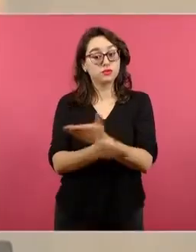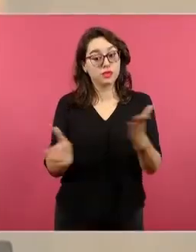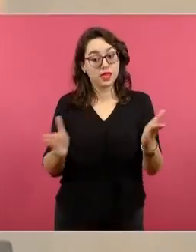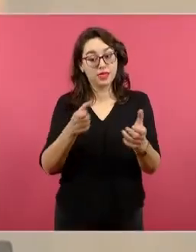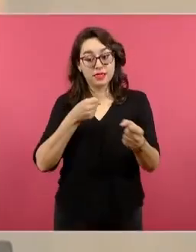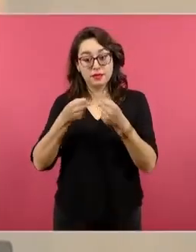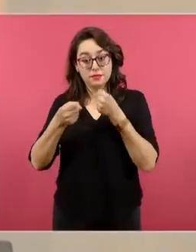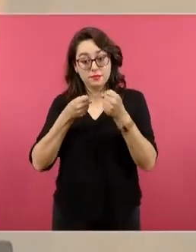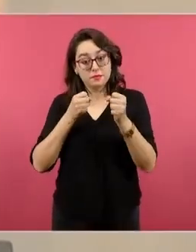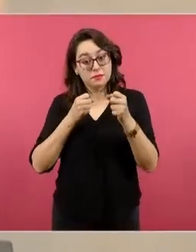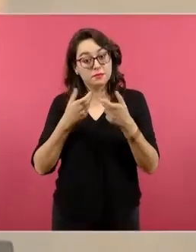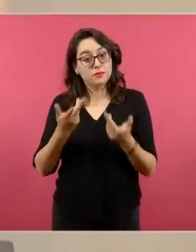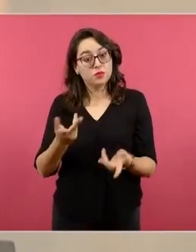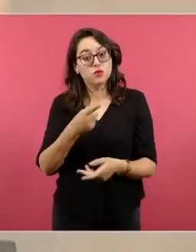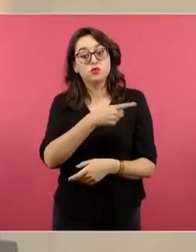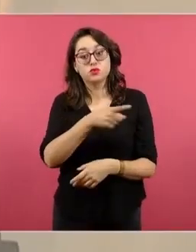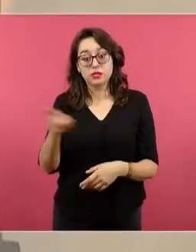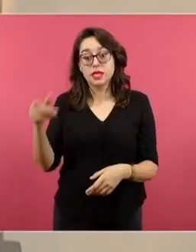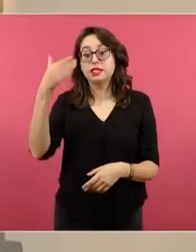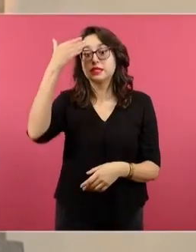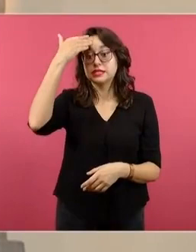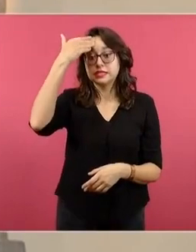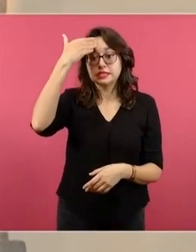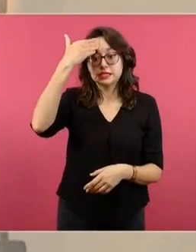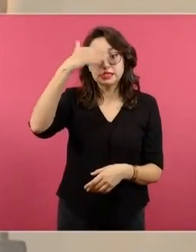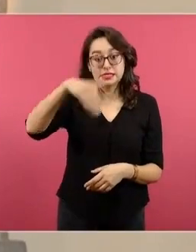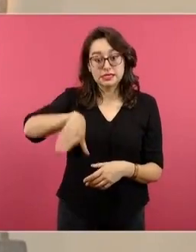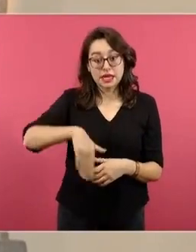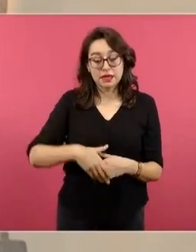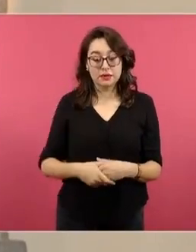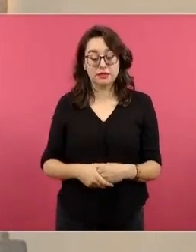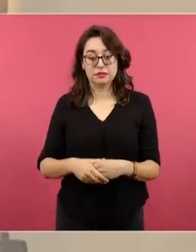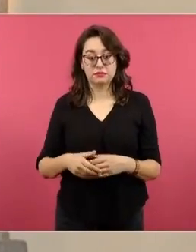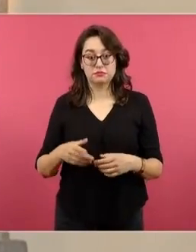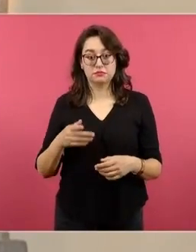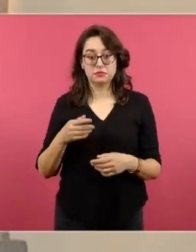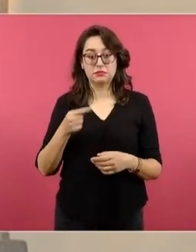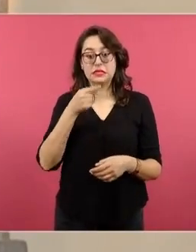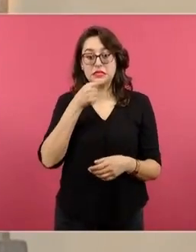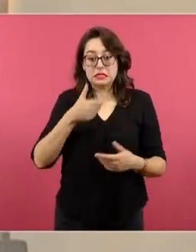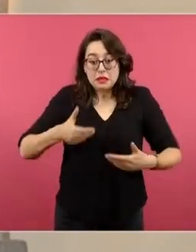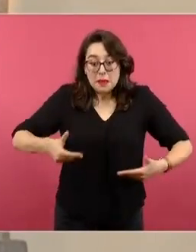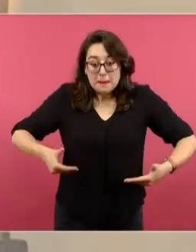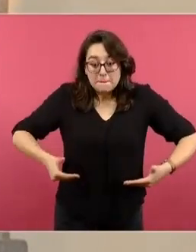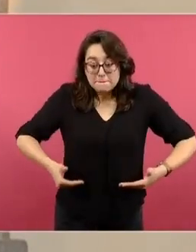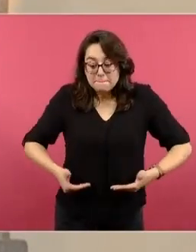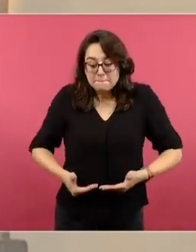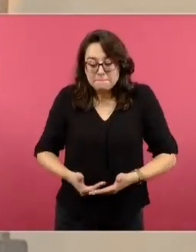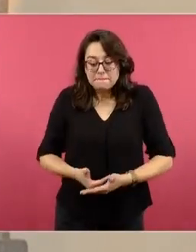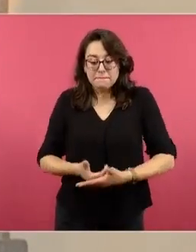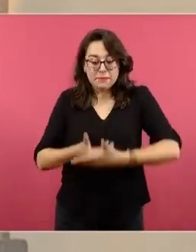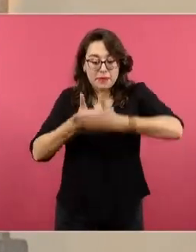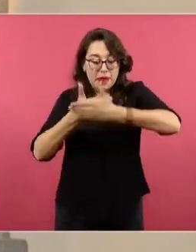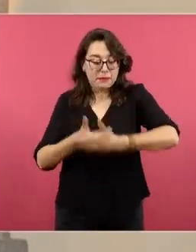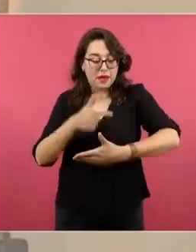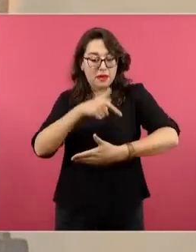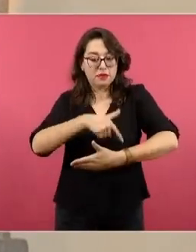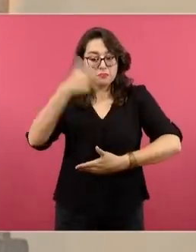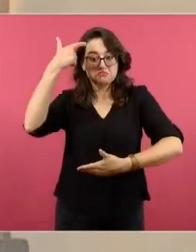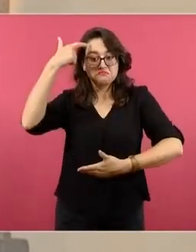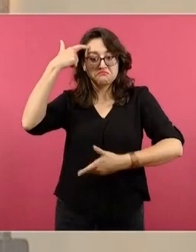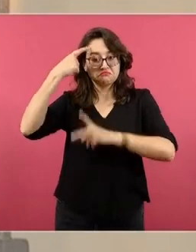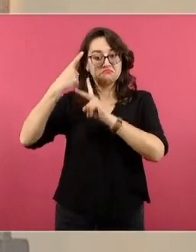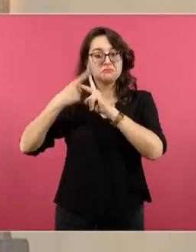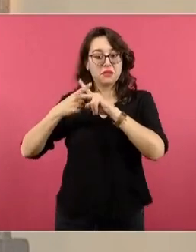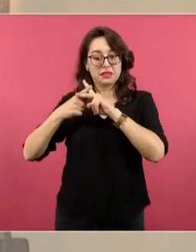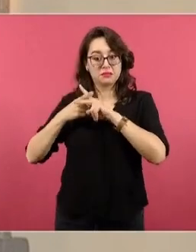los bebés nacen con el constructo del lenguaje matemático. Todos tienen un pensamiento matemático. Desde que el momento